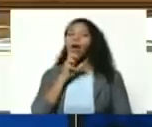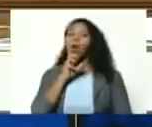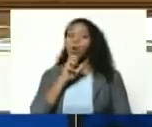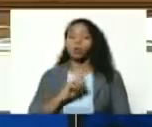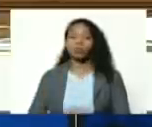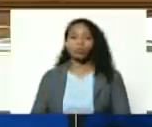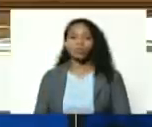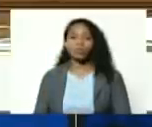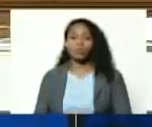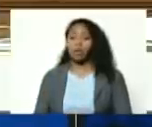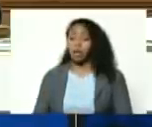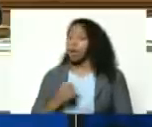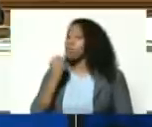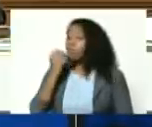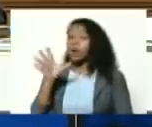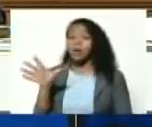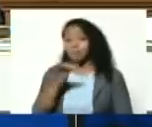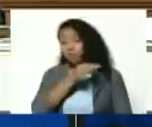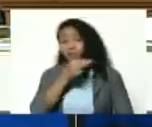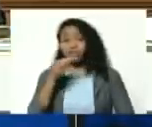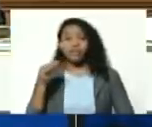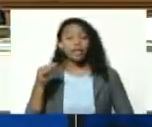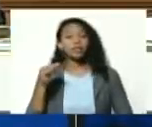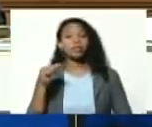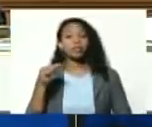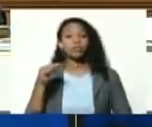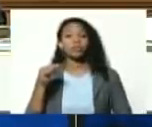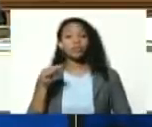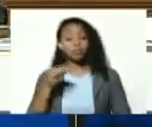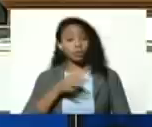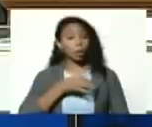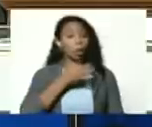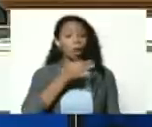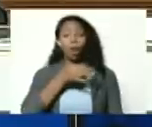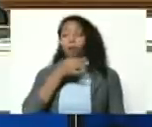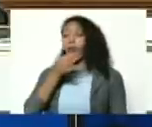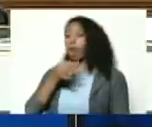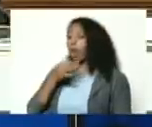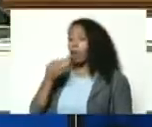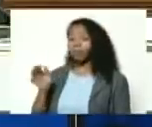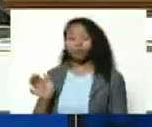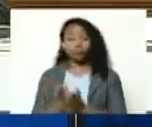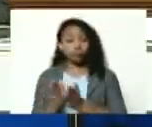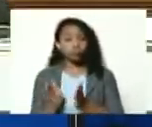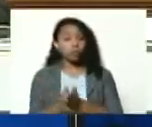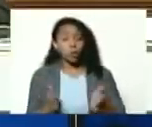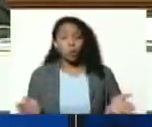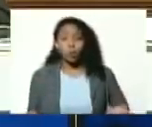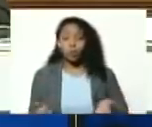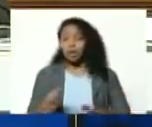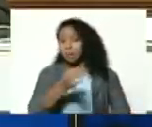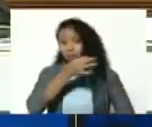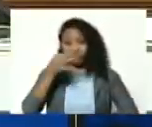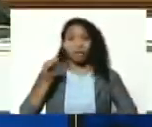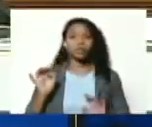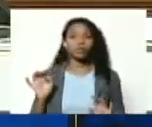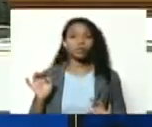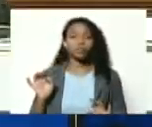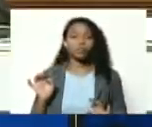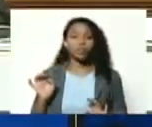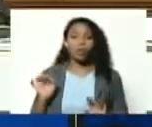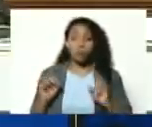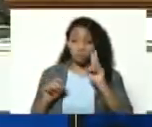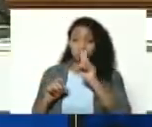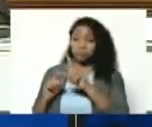muy bueno excelente una persona hable bien motive excelente uno